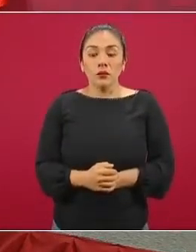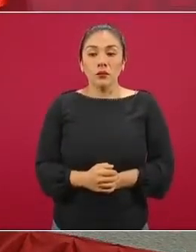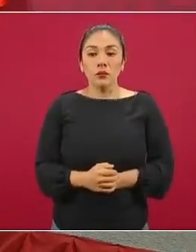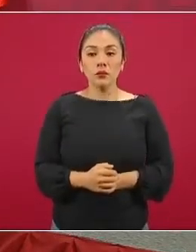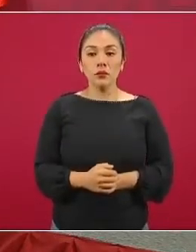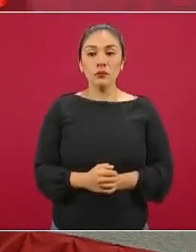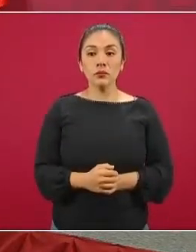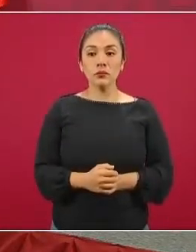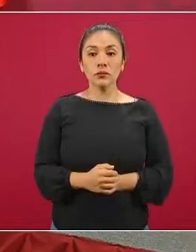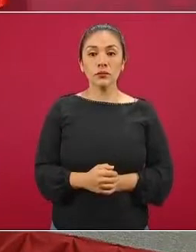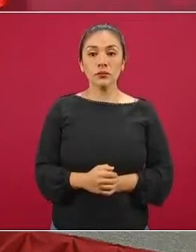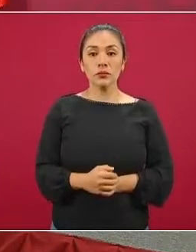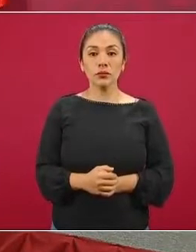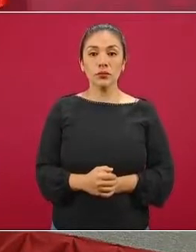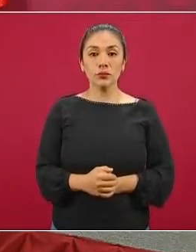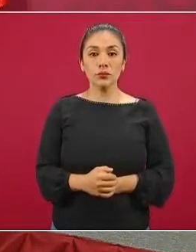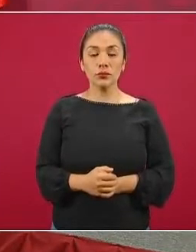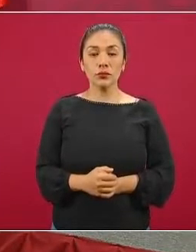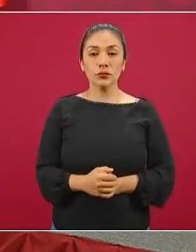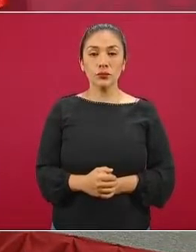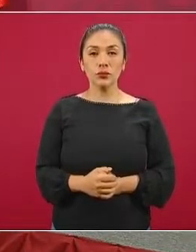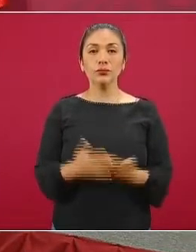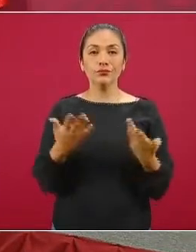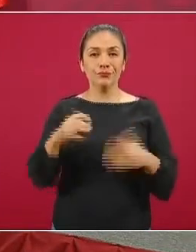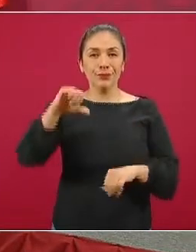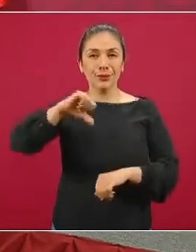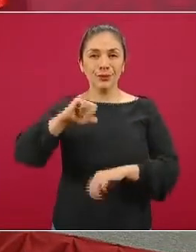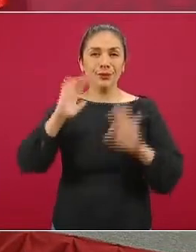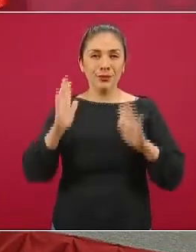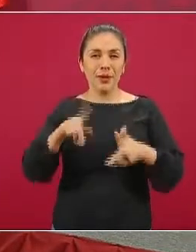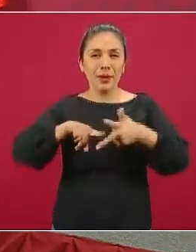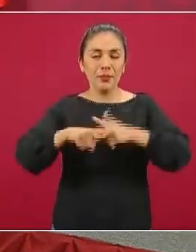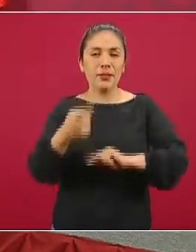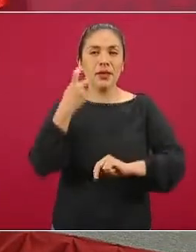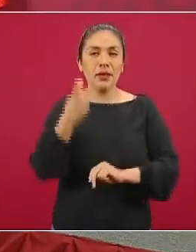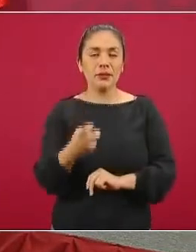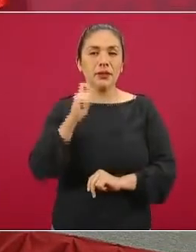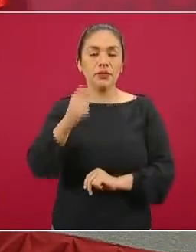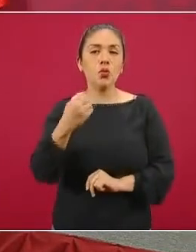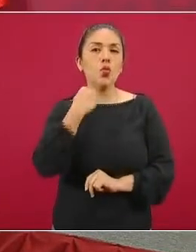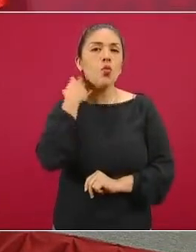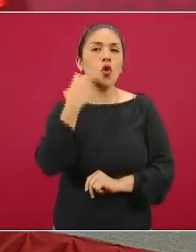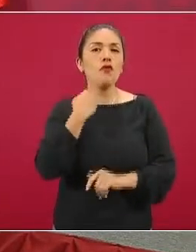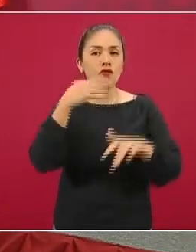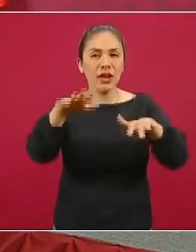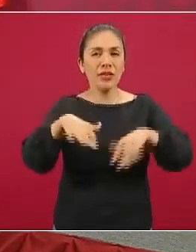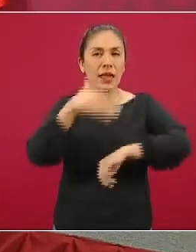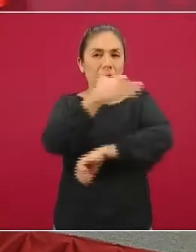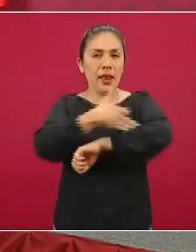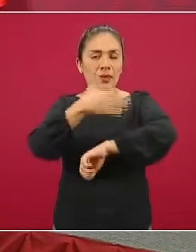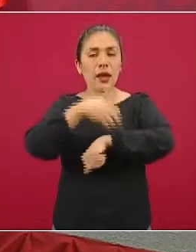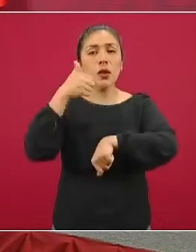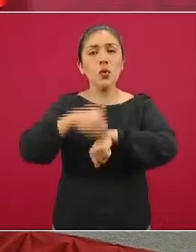Bien, estamos iniciando precisamente la conferencia de Espertina número